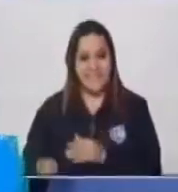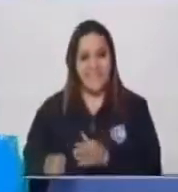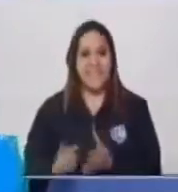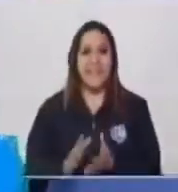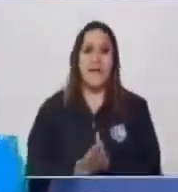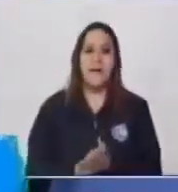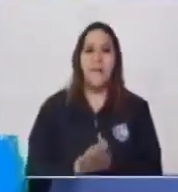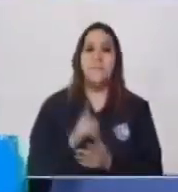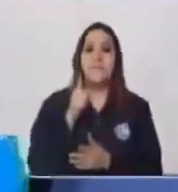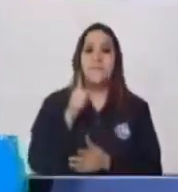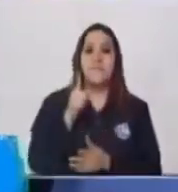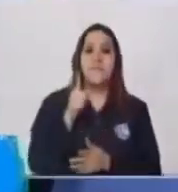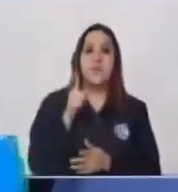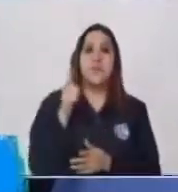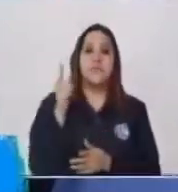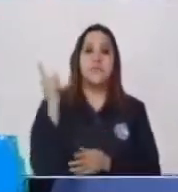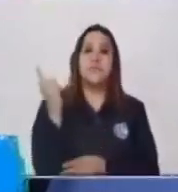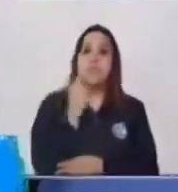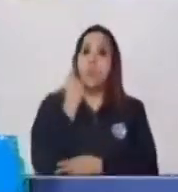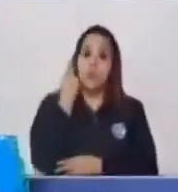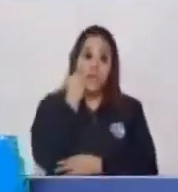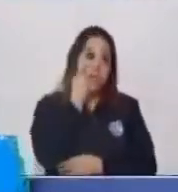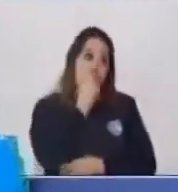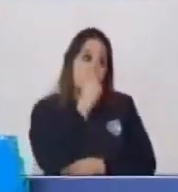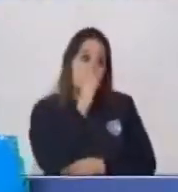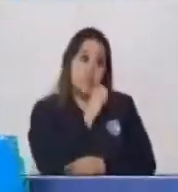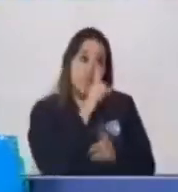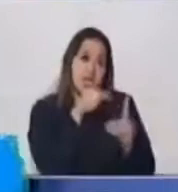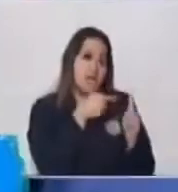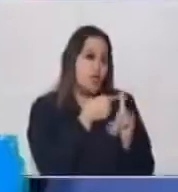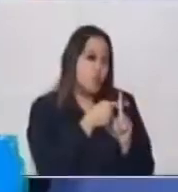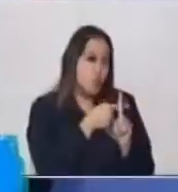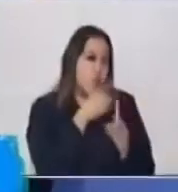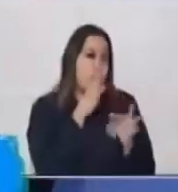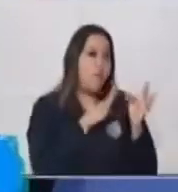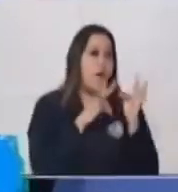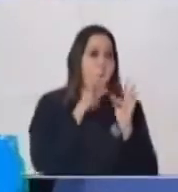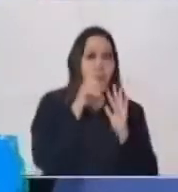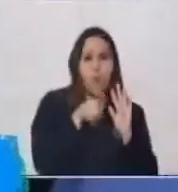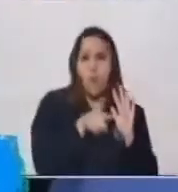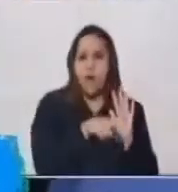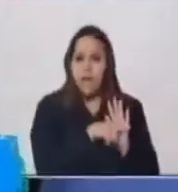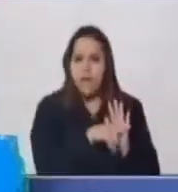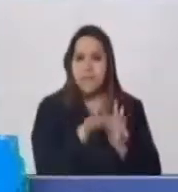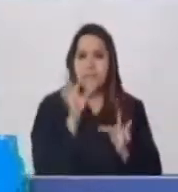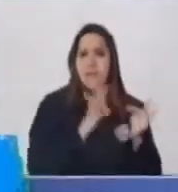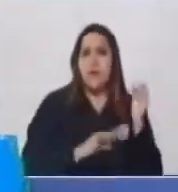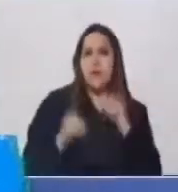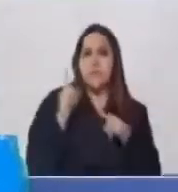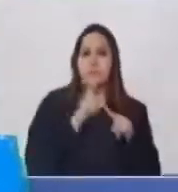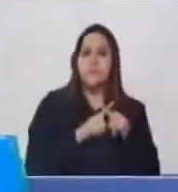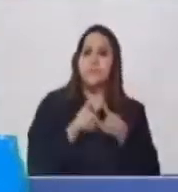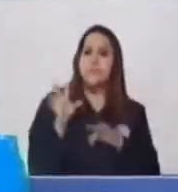Que verifique Si es suma O es resta O es multiplicación O es división